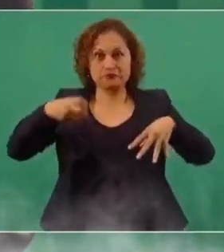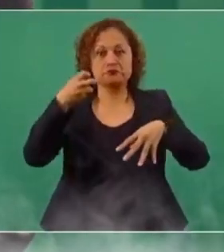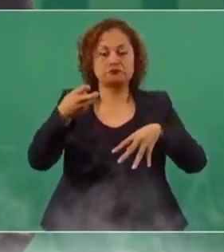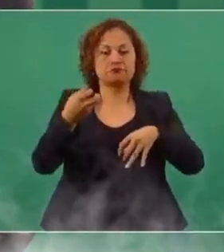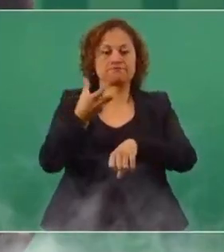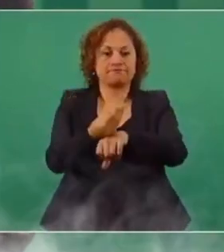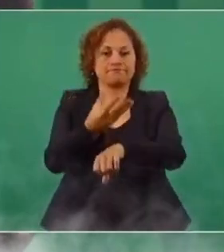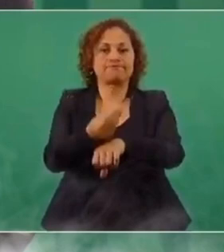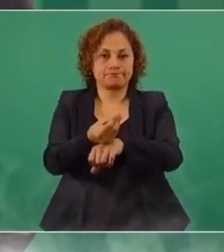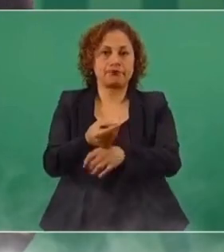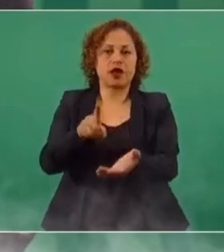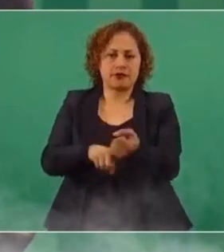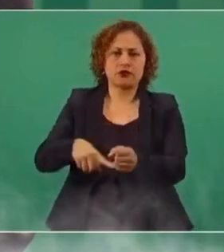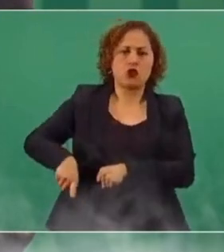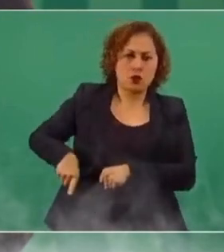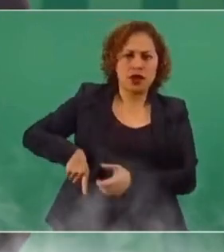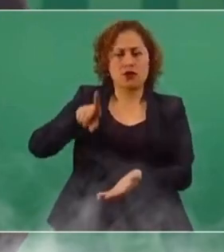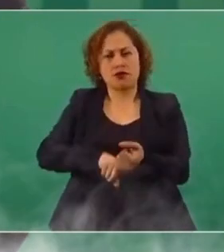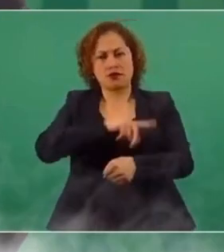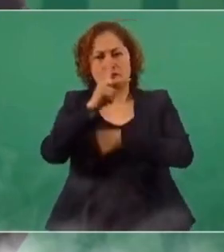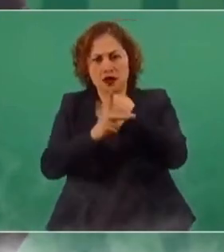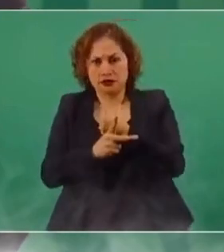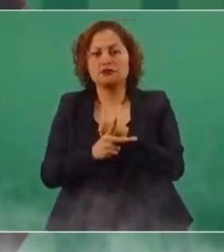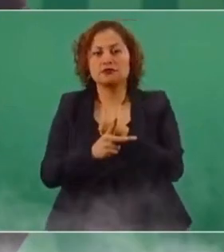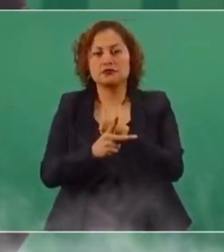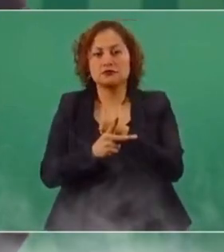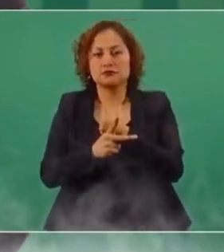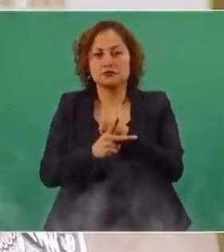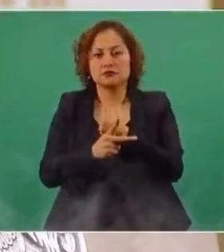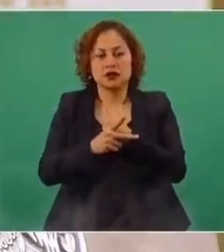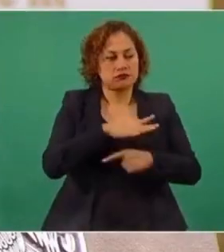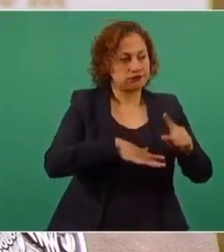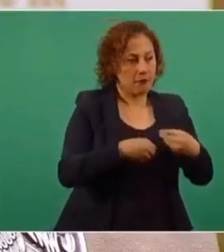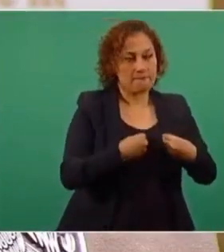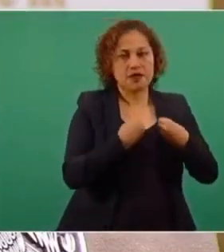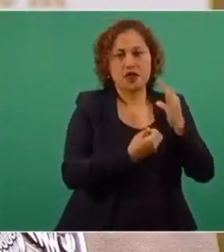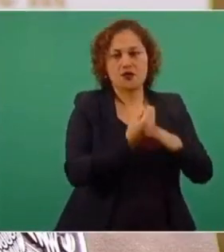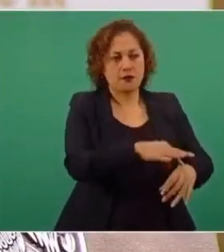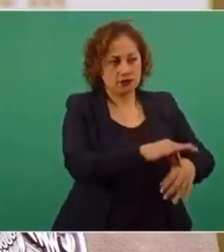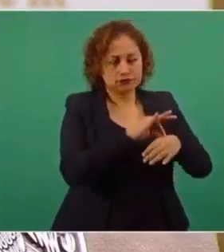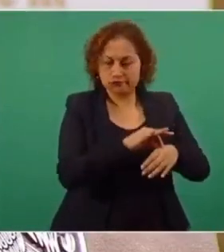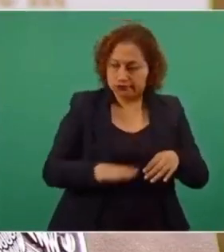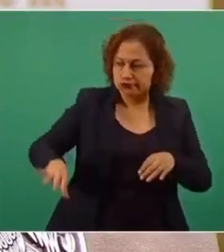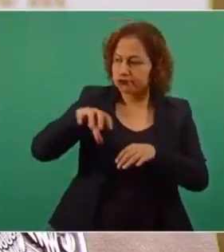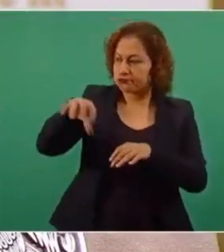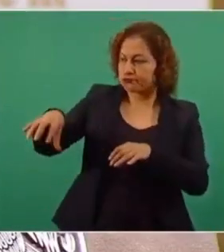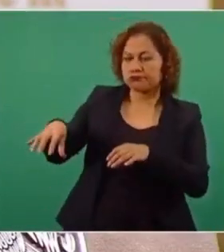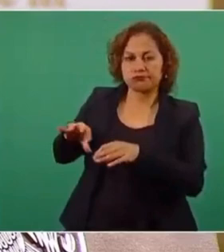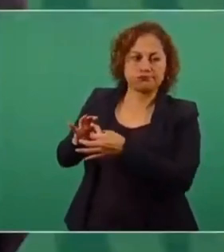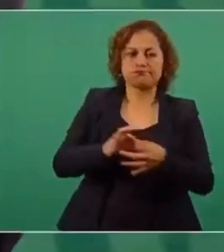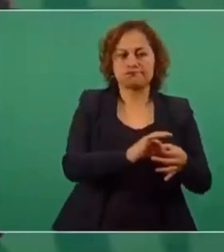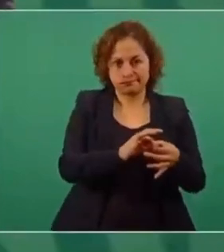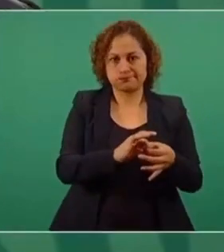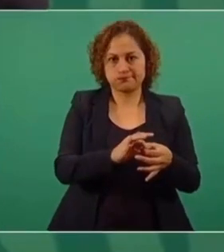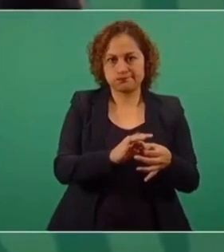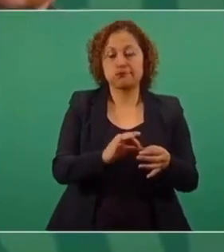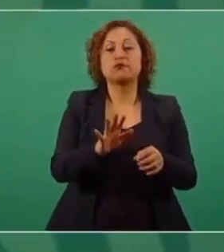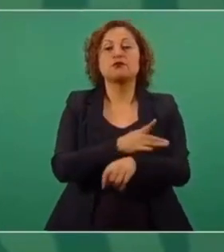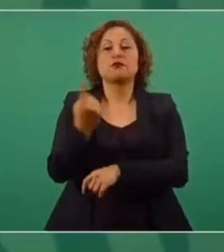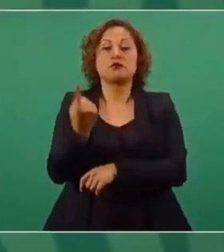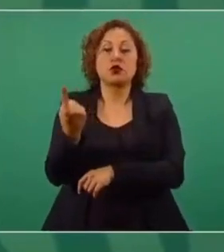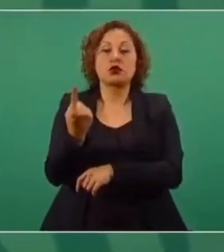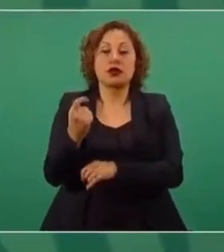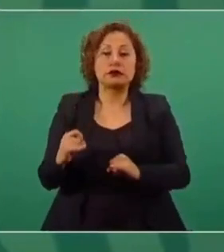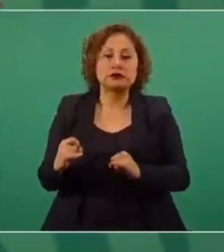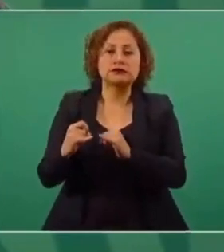del gobierno, del Estado, a la nueva realidad, a las nuevas circunstancias, porque esos órganos